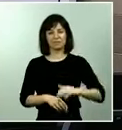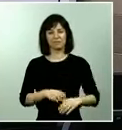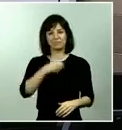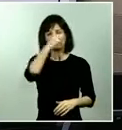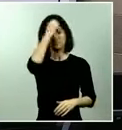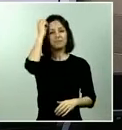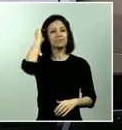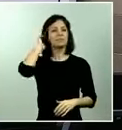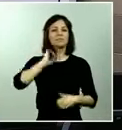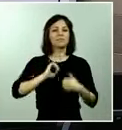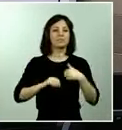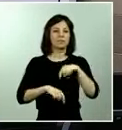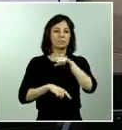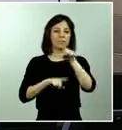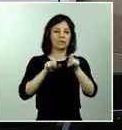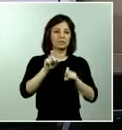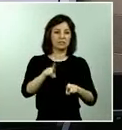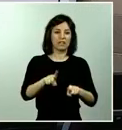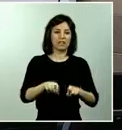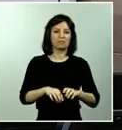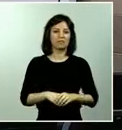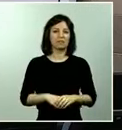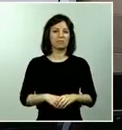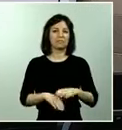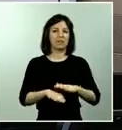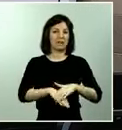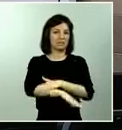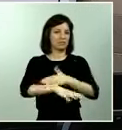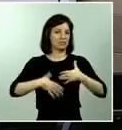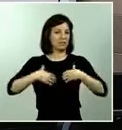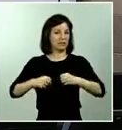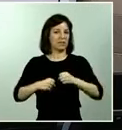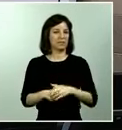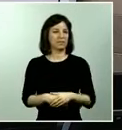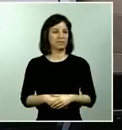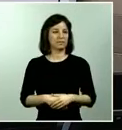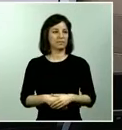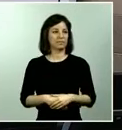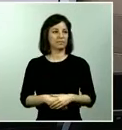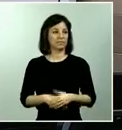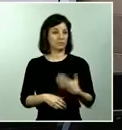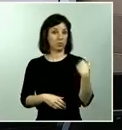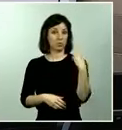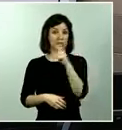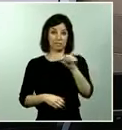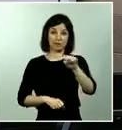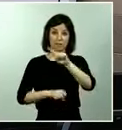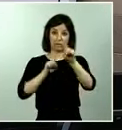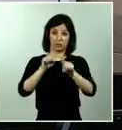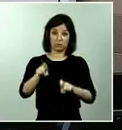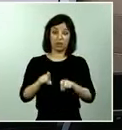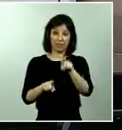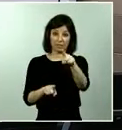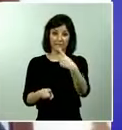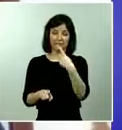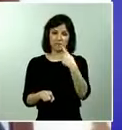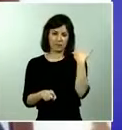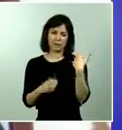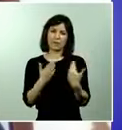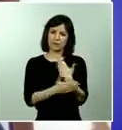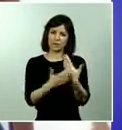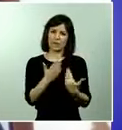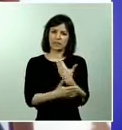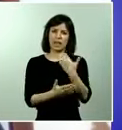ministro salvadorilla hace una semana de nuestra pregunta y tal como ha informado usted mismo desde hace ya días disponen de los datos de las comunidades